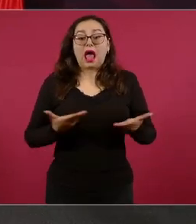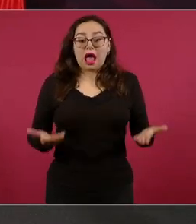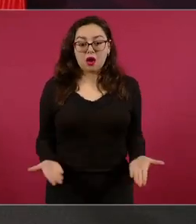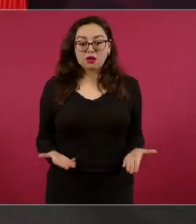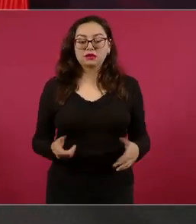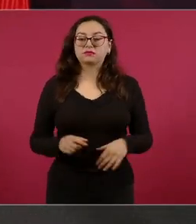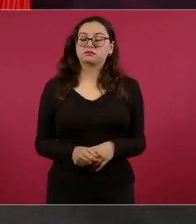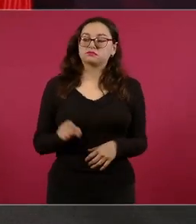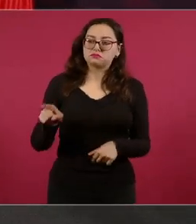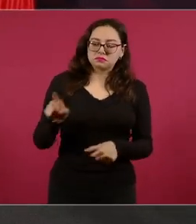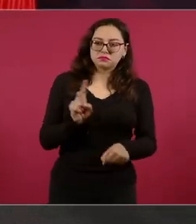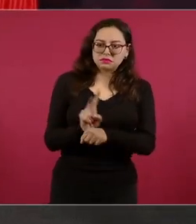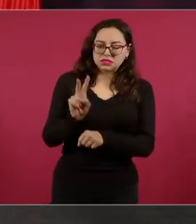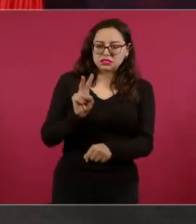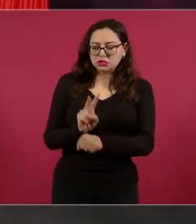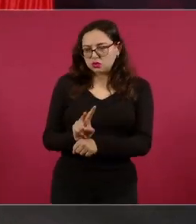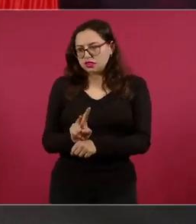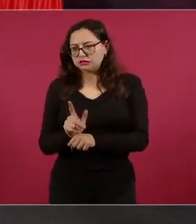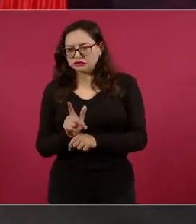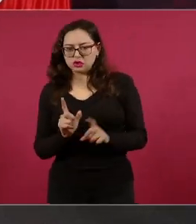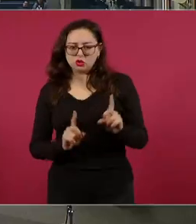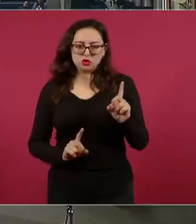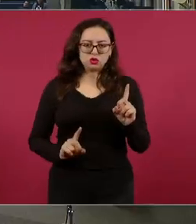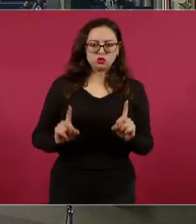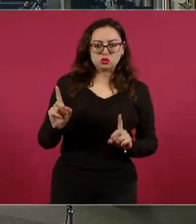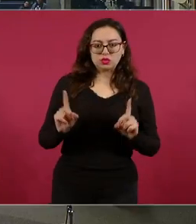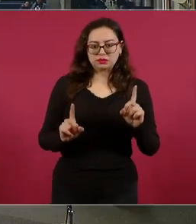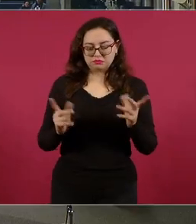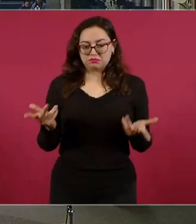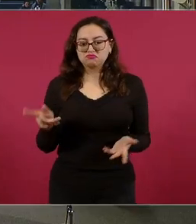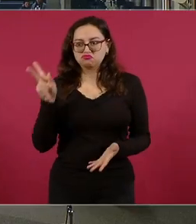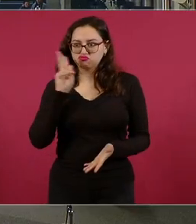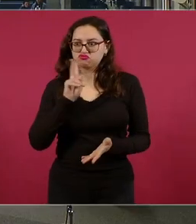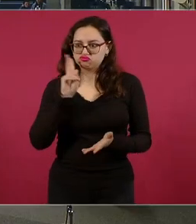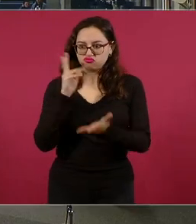queremos es que haya pruebas,